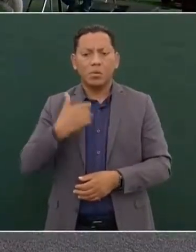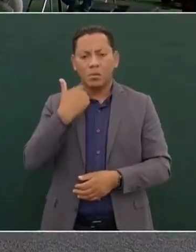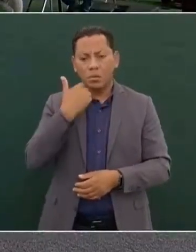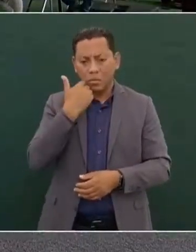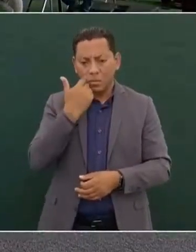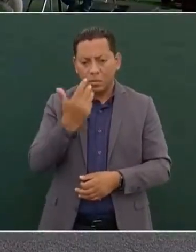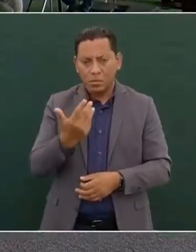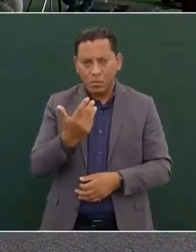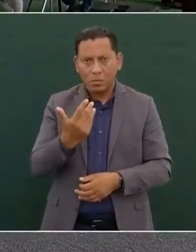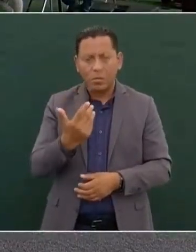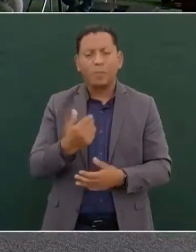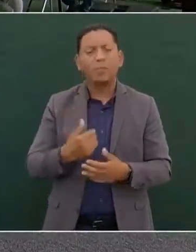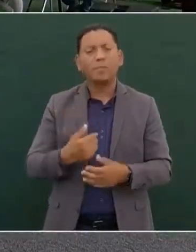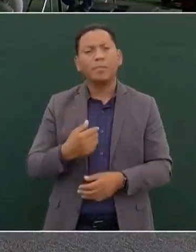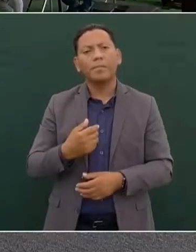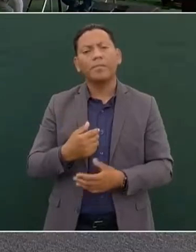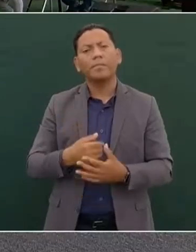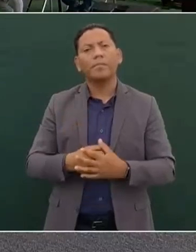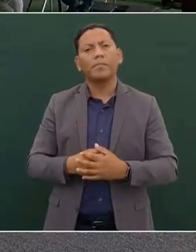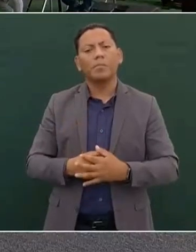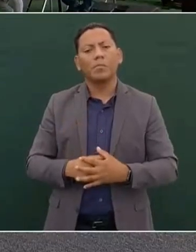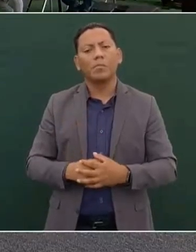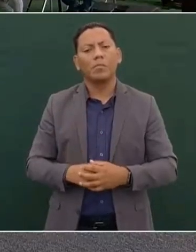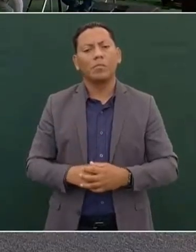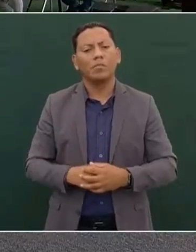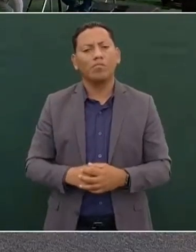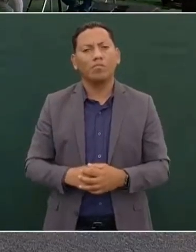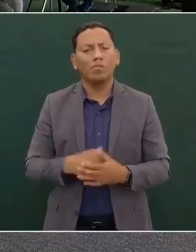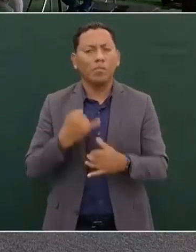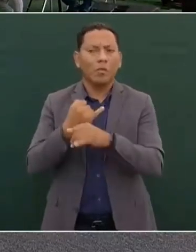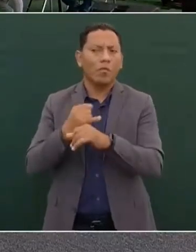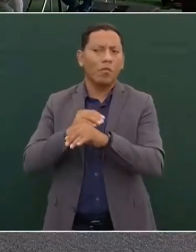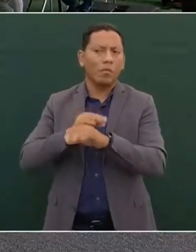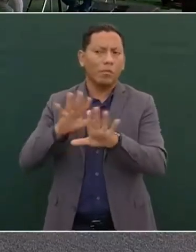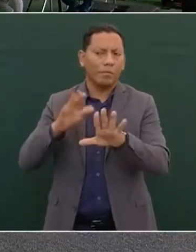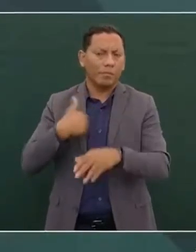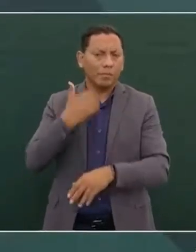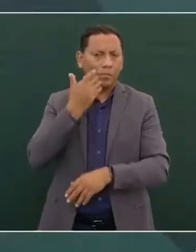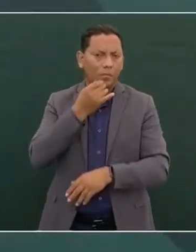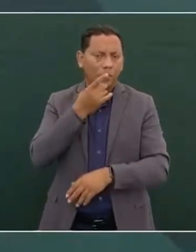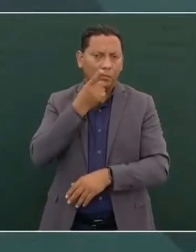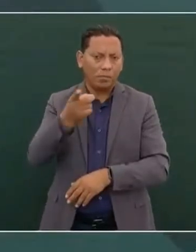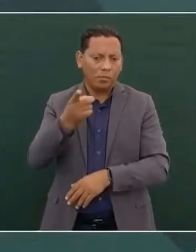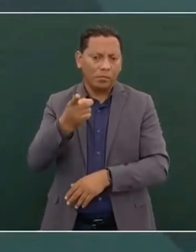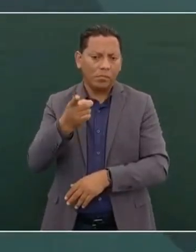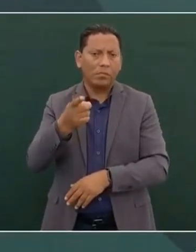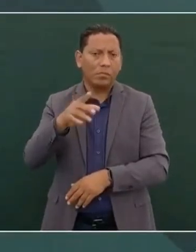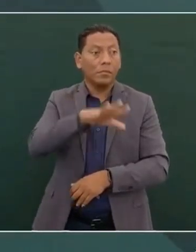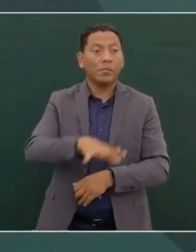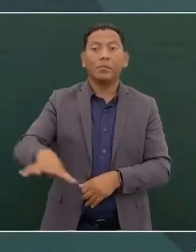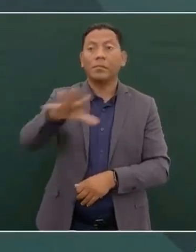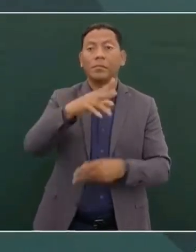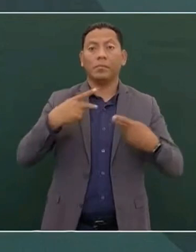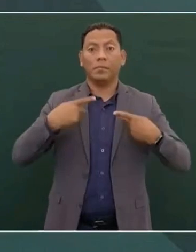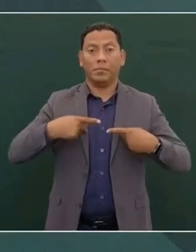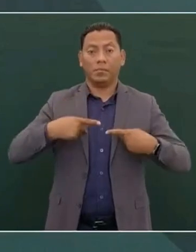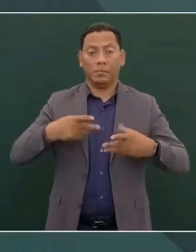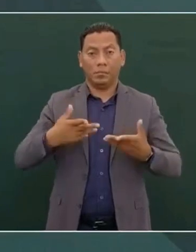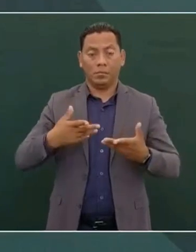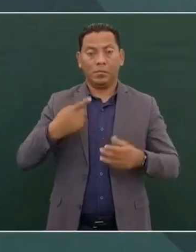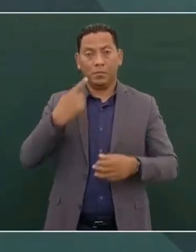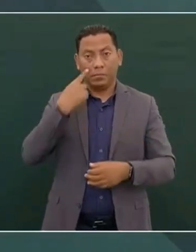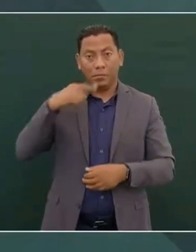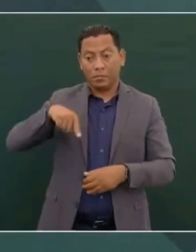informar es a la gente de que